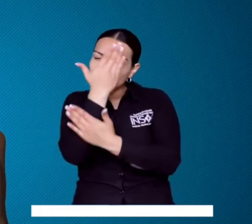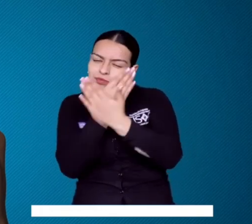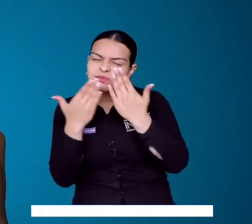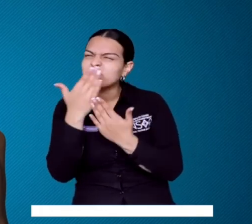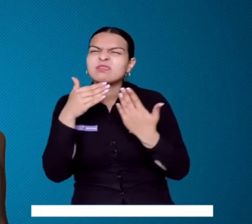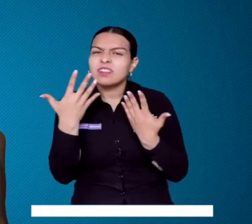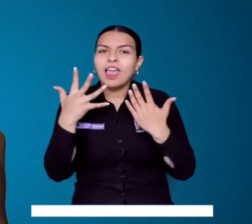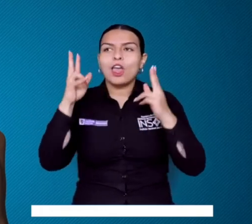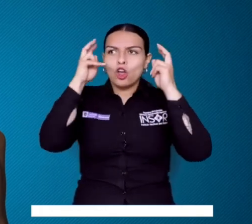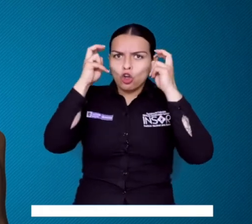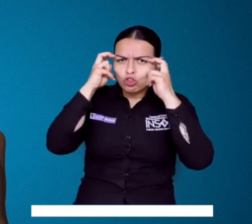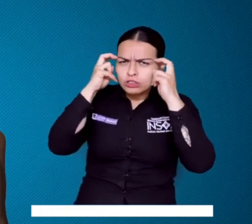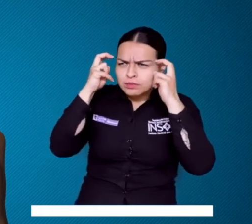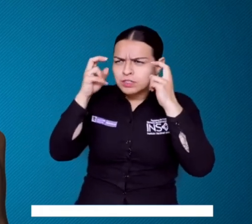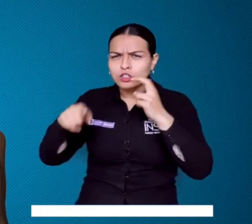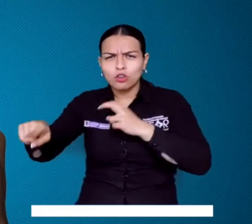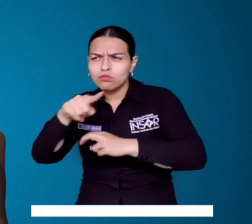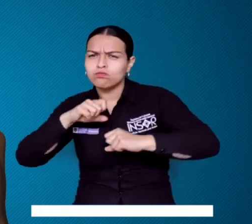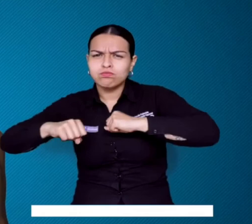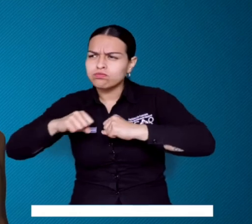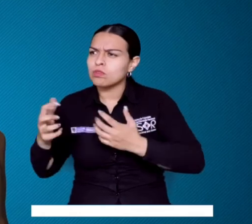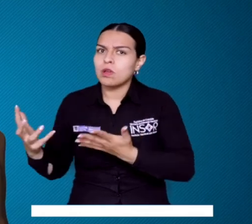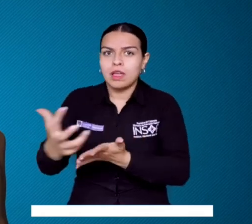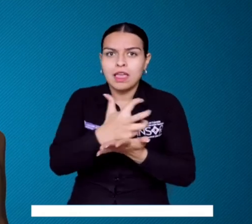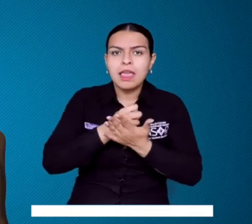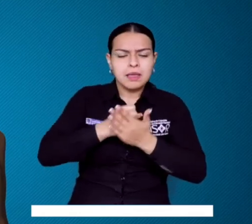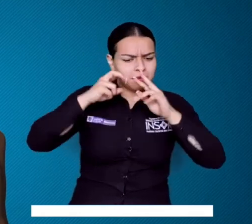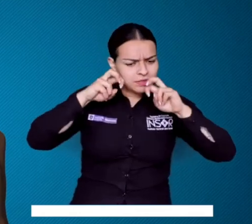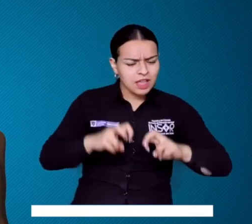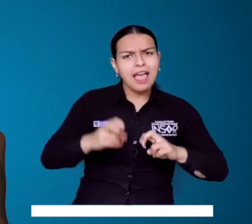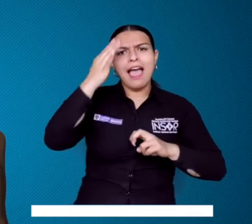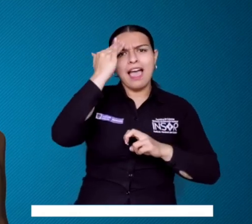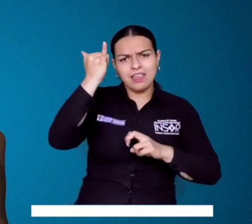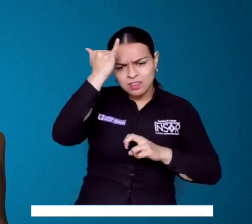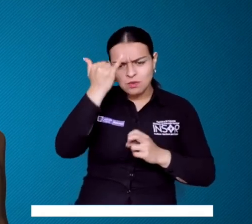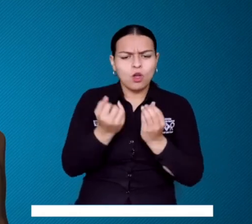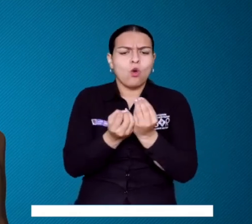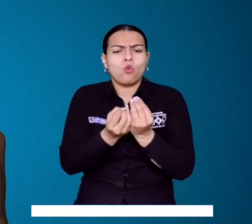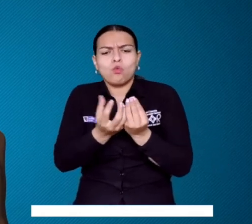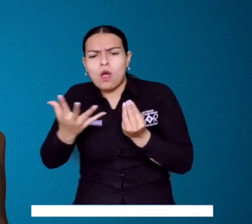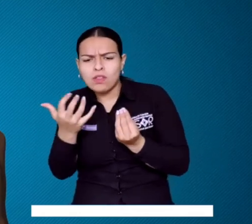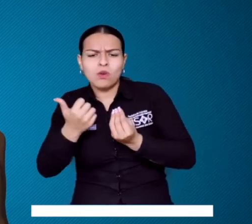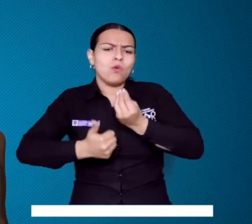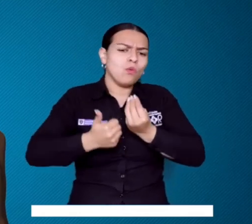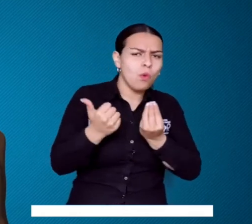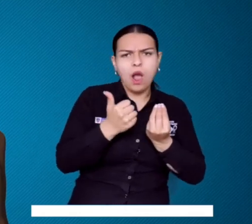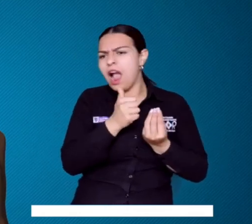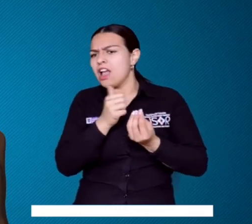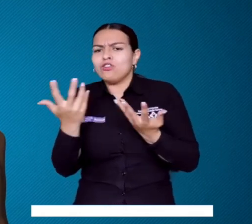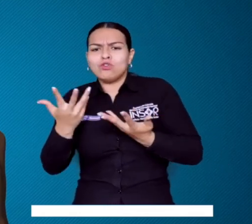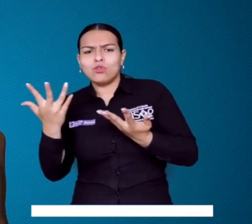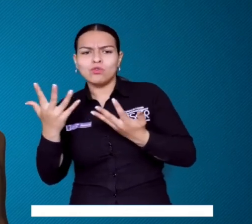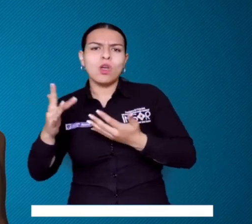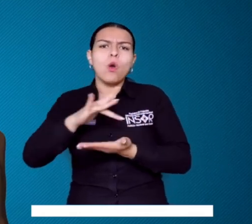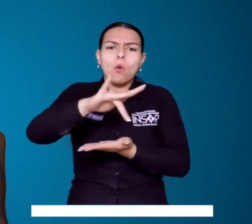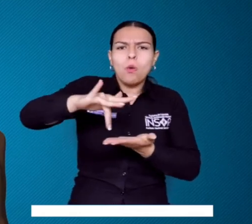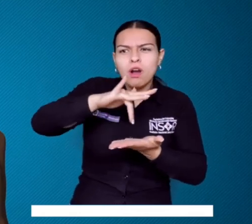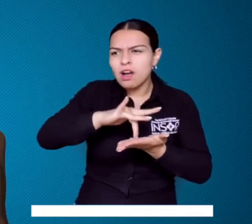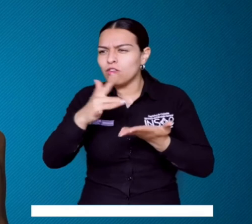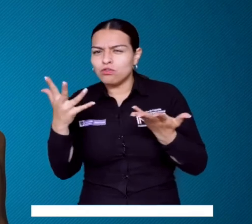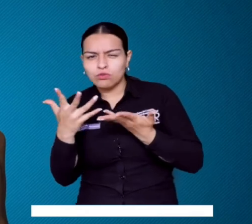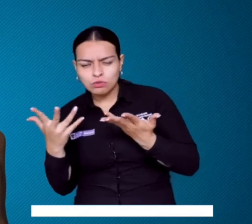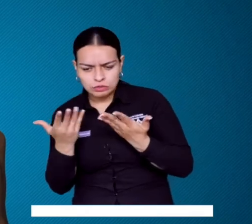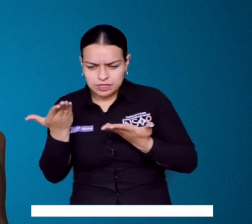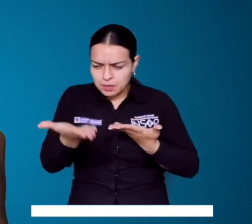Como su nombre lo indica, InsorLab es un laboratorio, un laboratorio de gestión del conocimiento, un laboratorio de investigación académica, cualitativa y